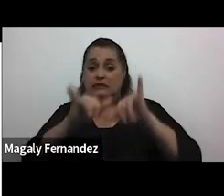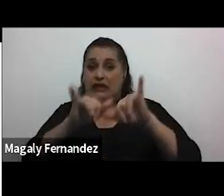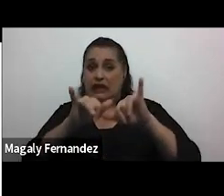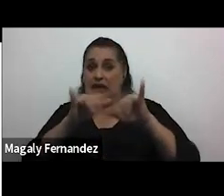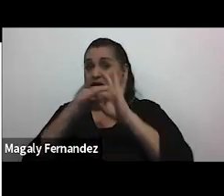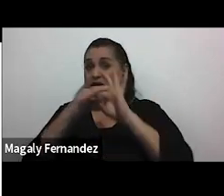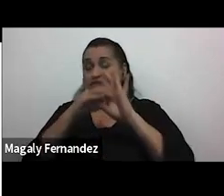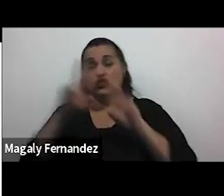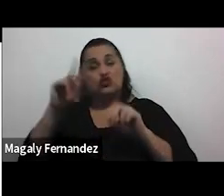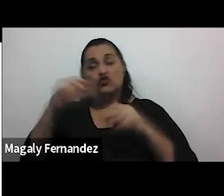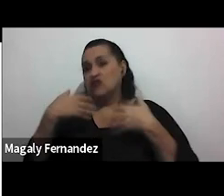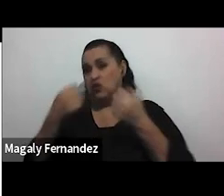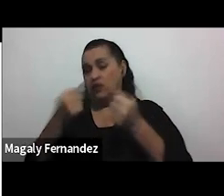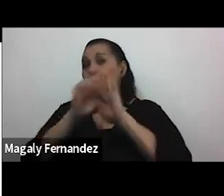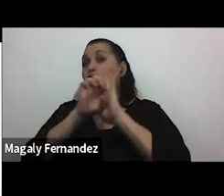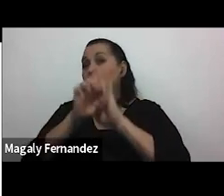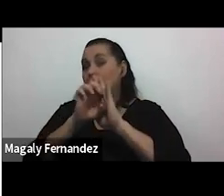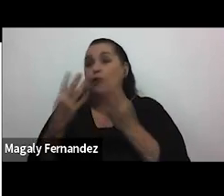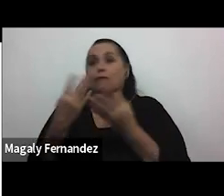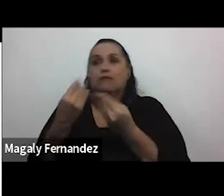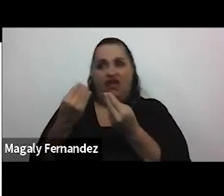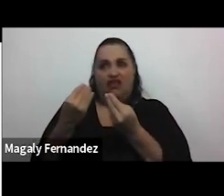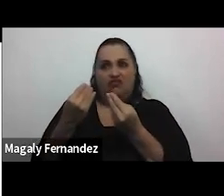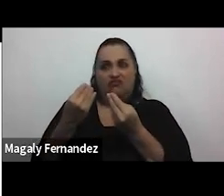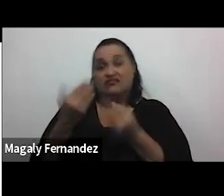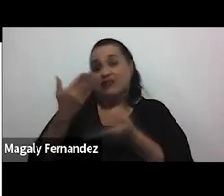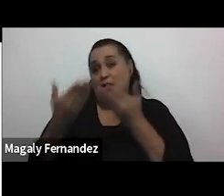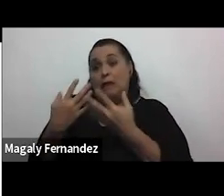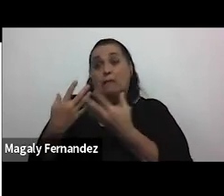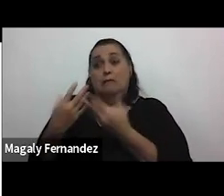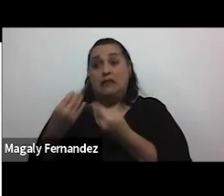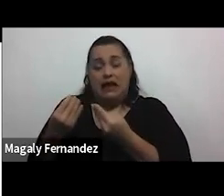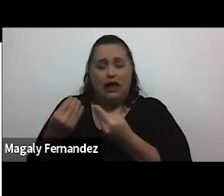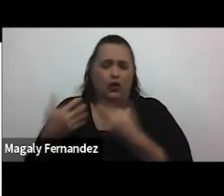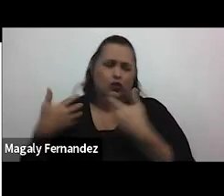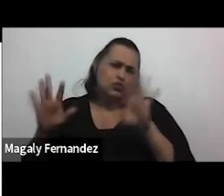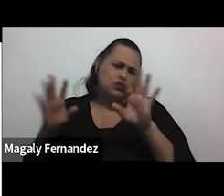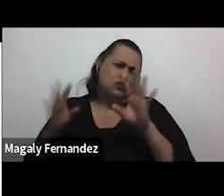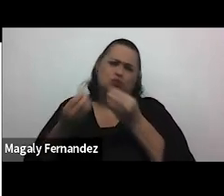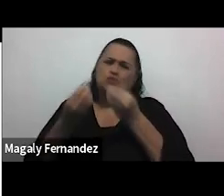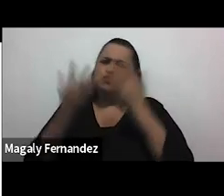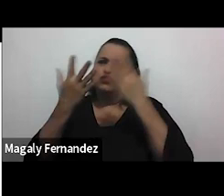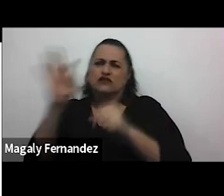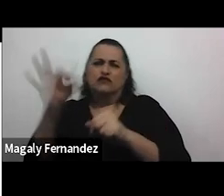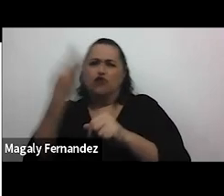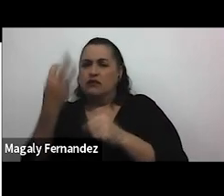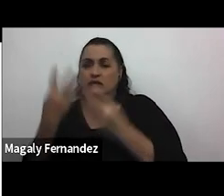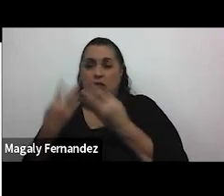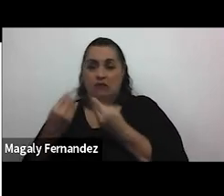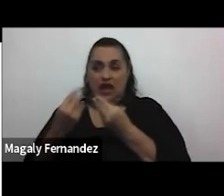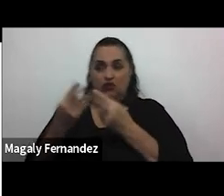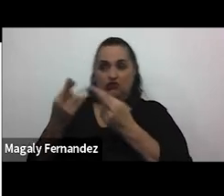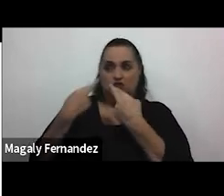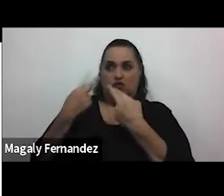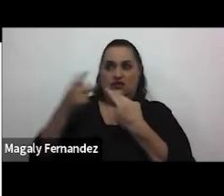por ejemplo miedos ¿miedos a qué? hay una multiplicidad de miedos miedos a la respuesta de su pareja